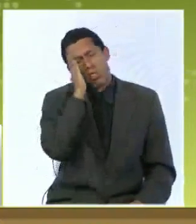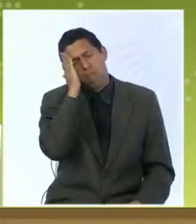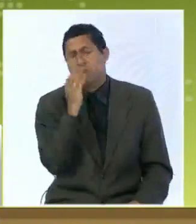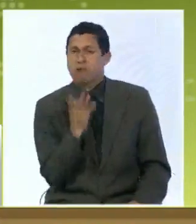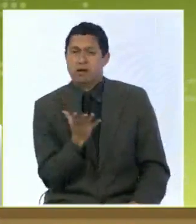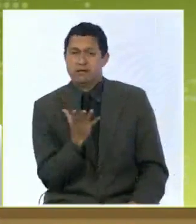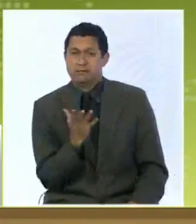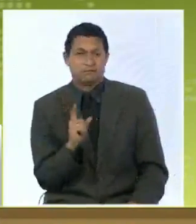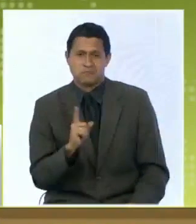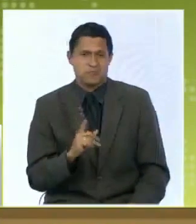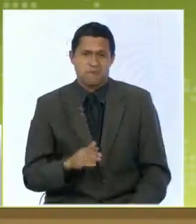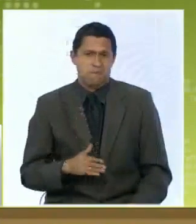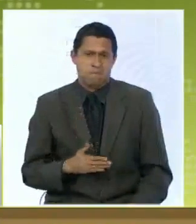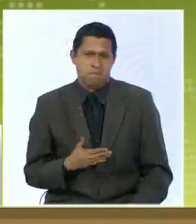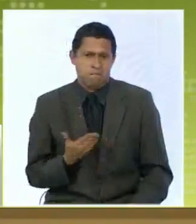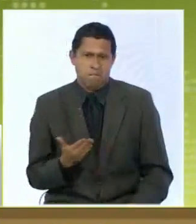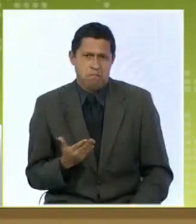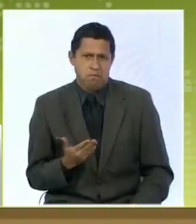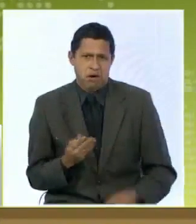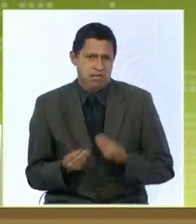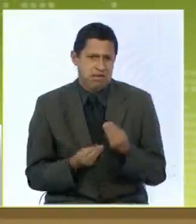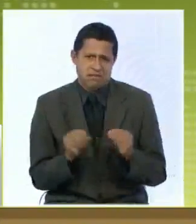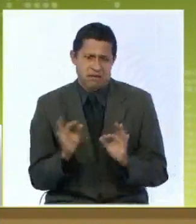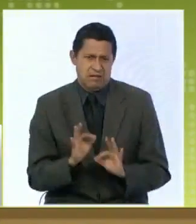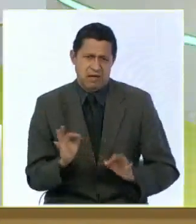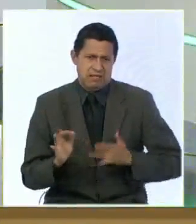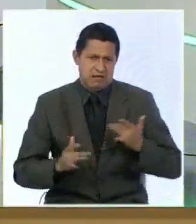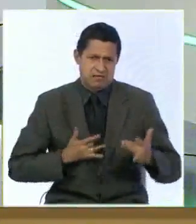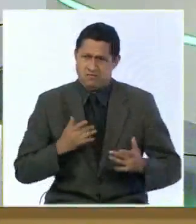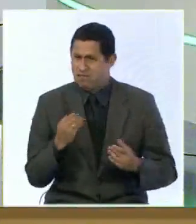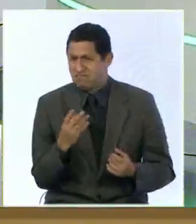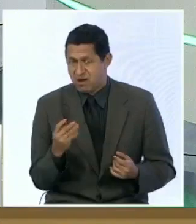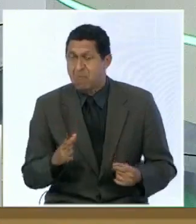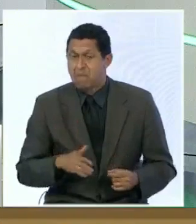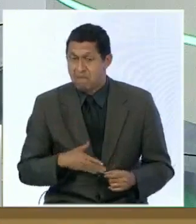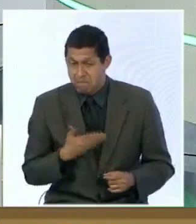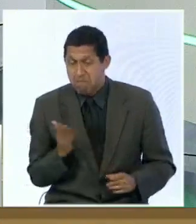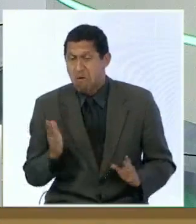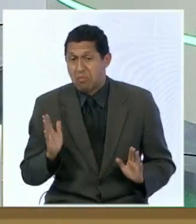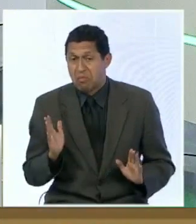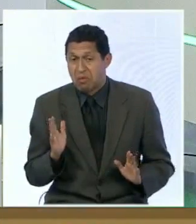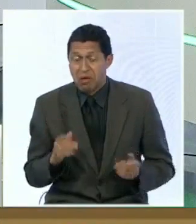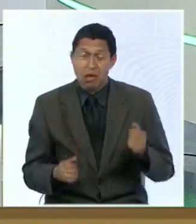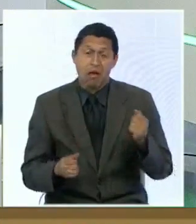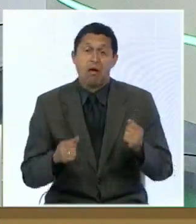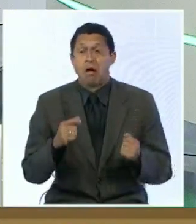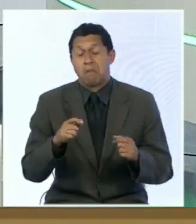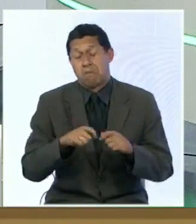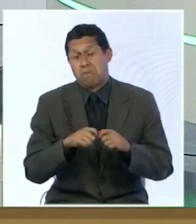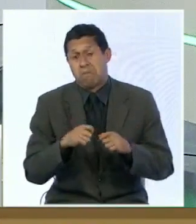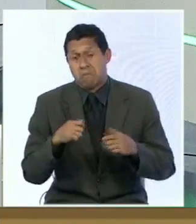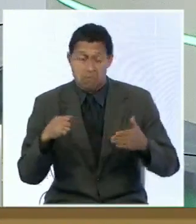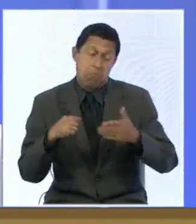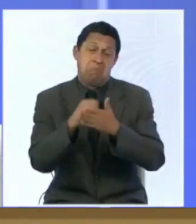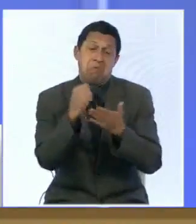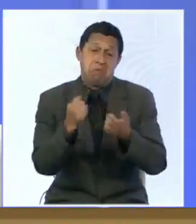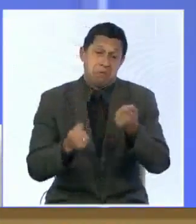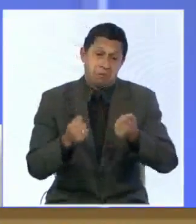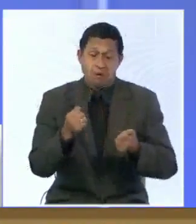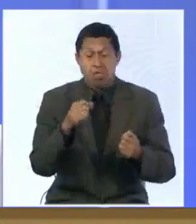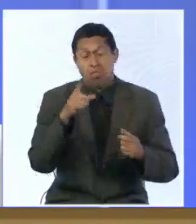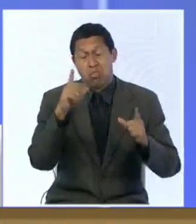bien no puede hacer y desempeñar bien sus actividades podría ocasionar accidentes también una persona que no ha dormido bien y está